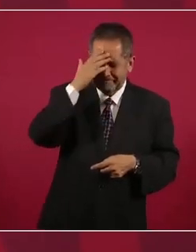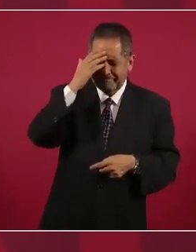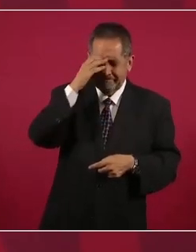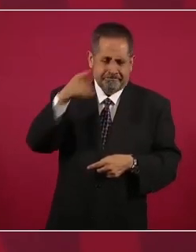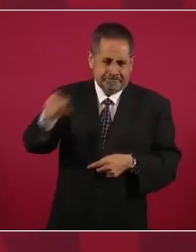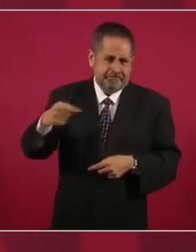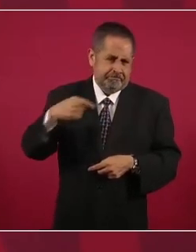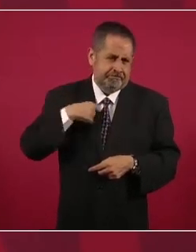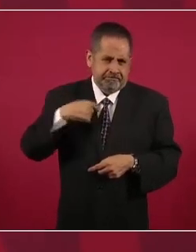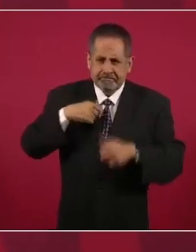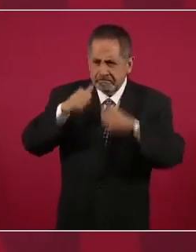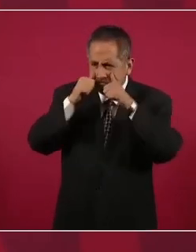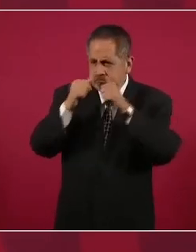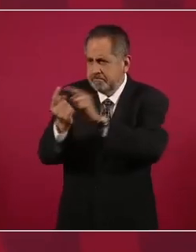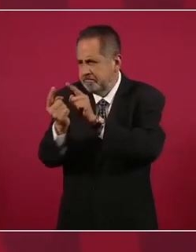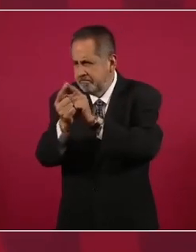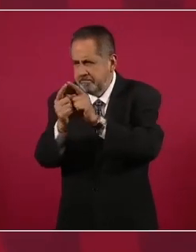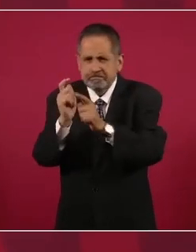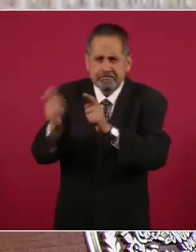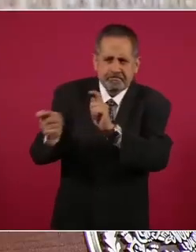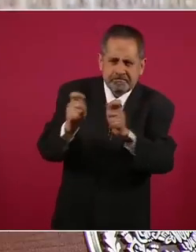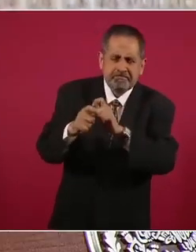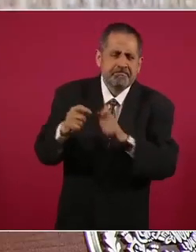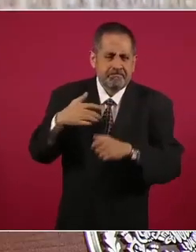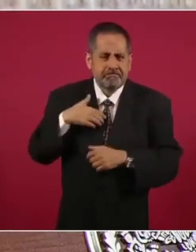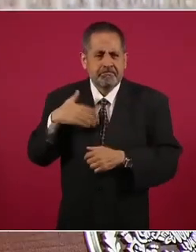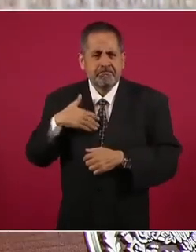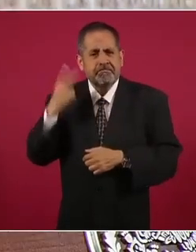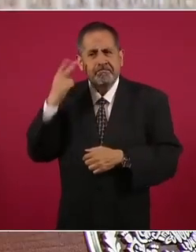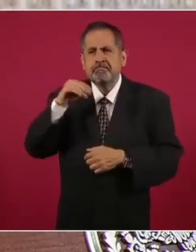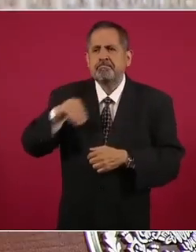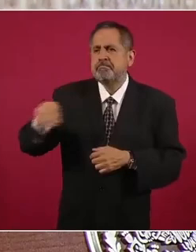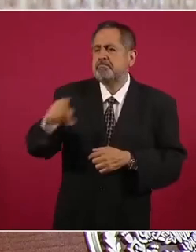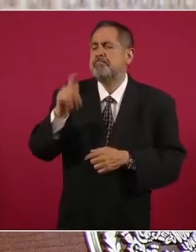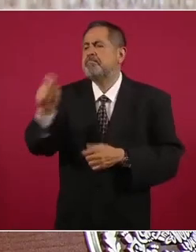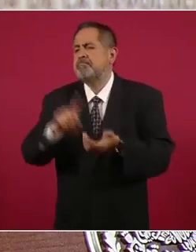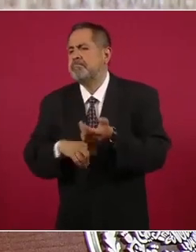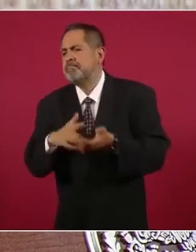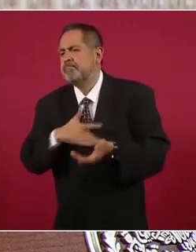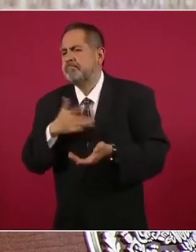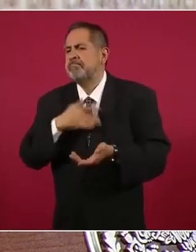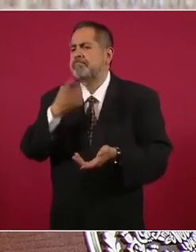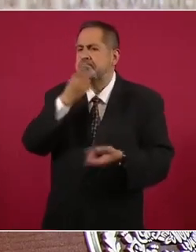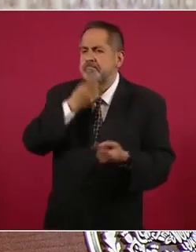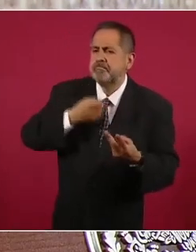porque a eso me dedico, a recoger los sentimientos del pueblo,